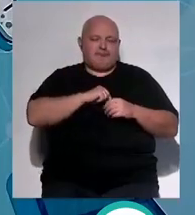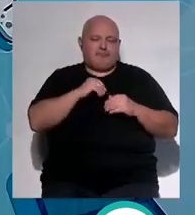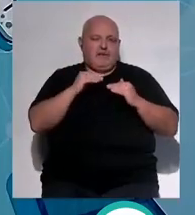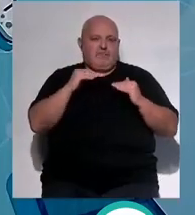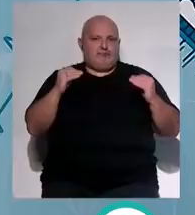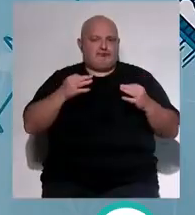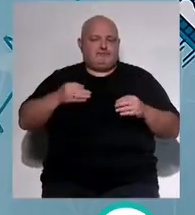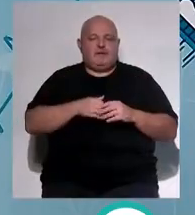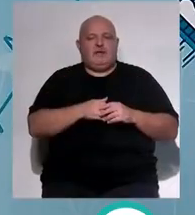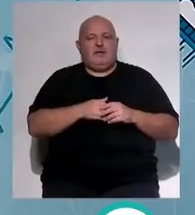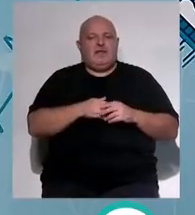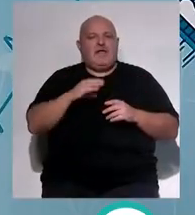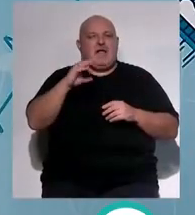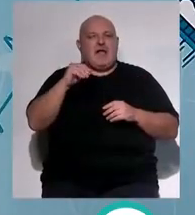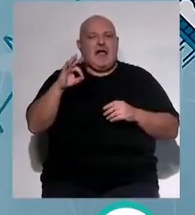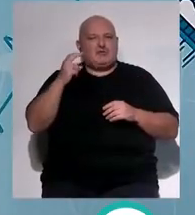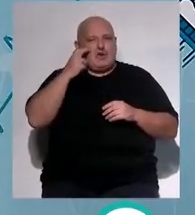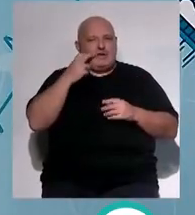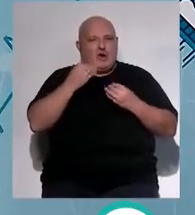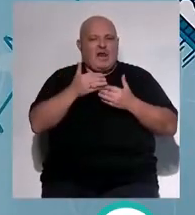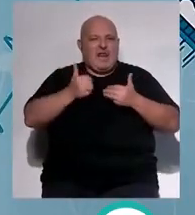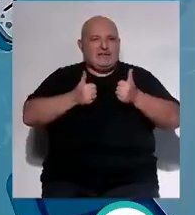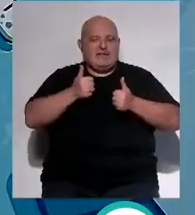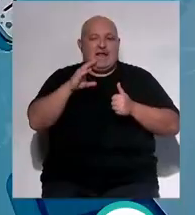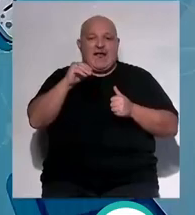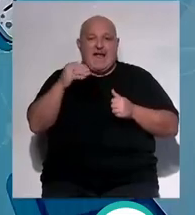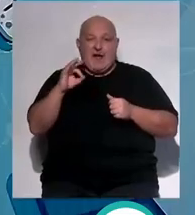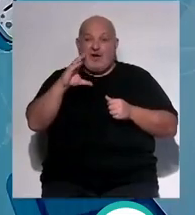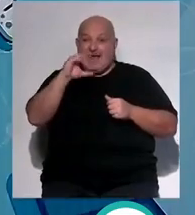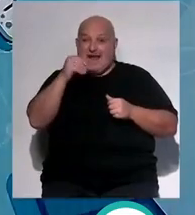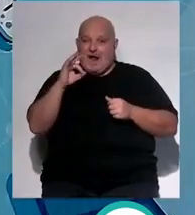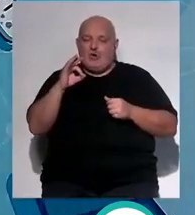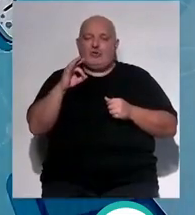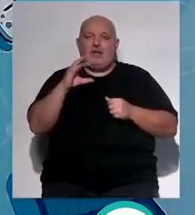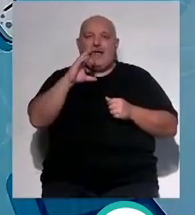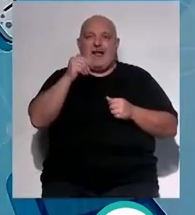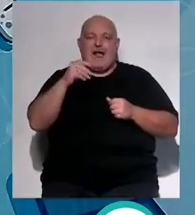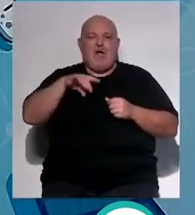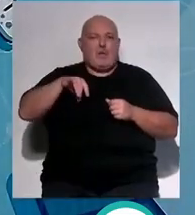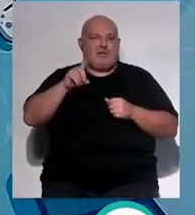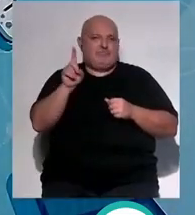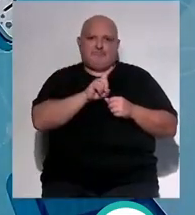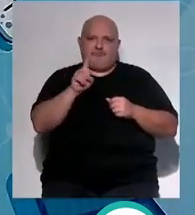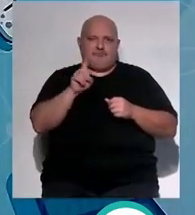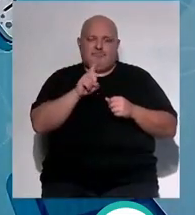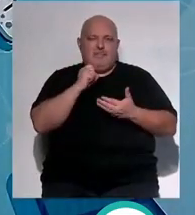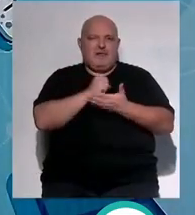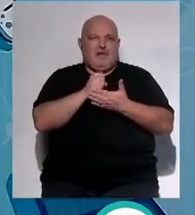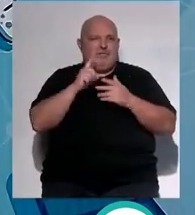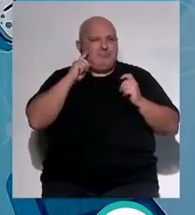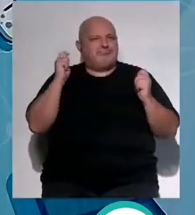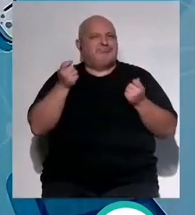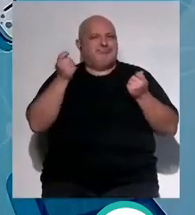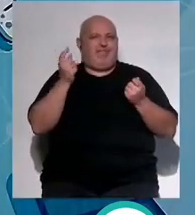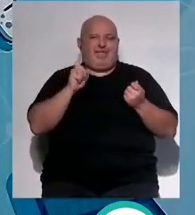equilibrado ¿en cuanto al cacao con la leche? cacao no cacao azucarado ni esas marcas que hay que